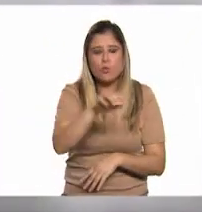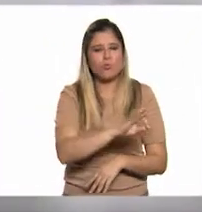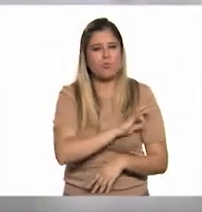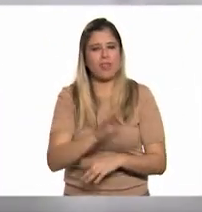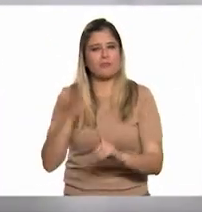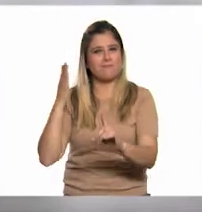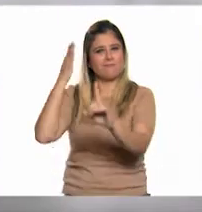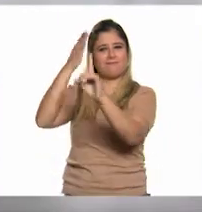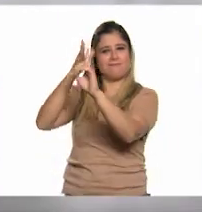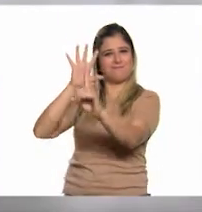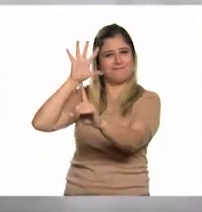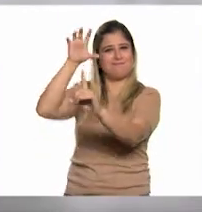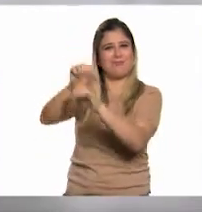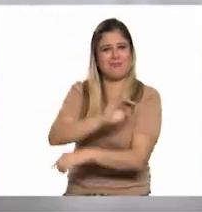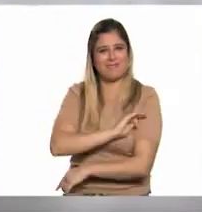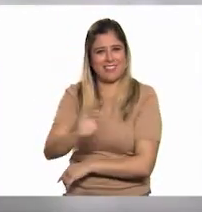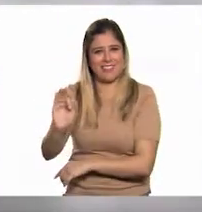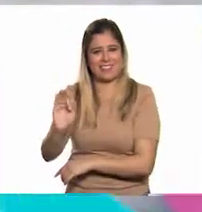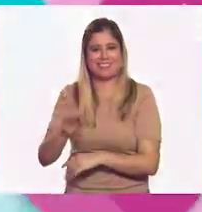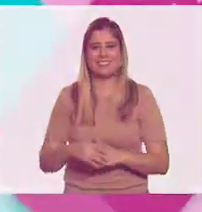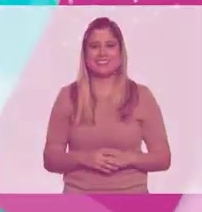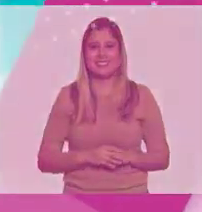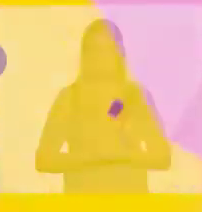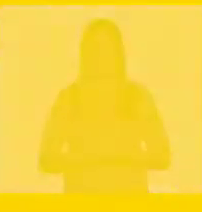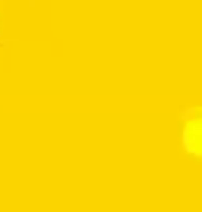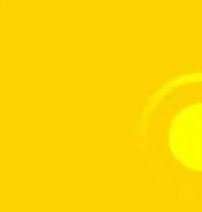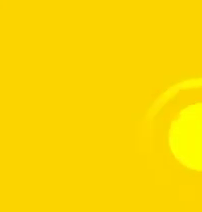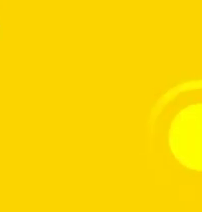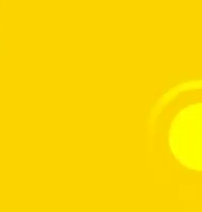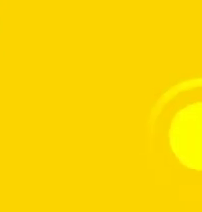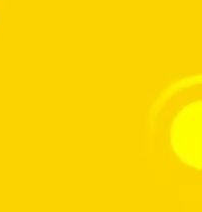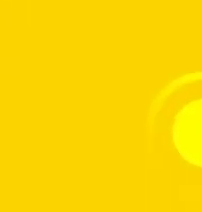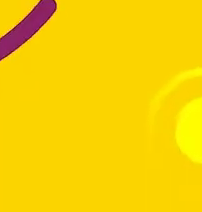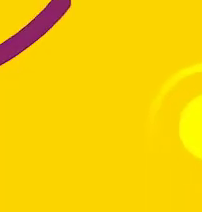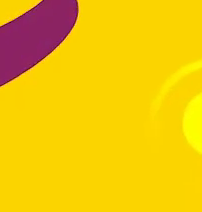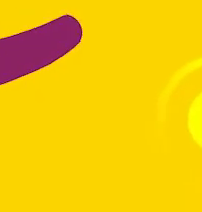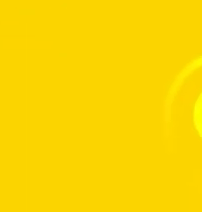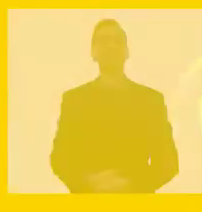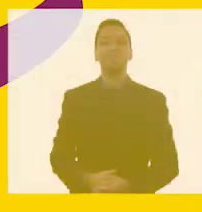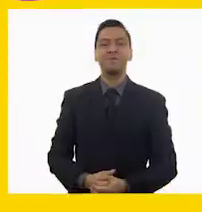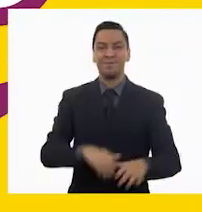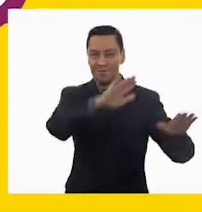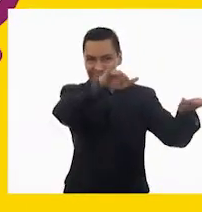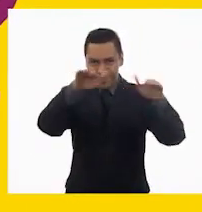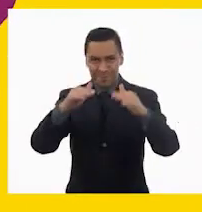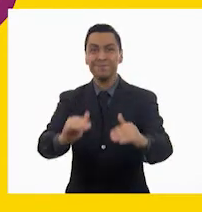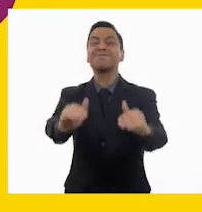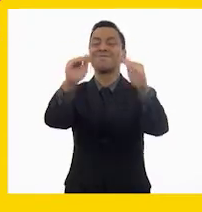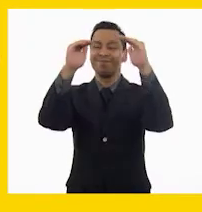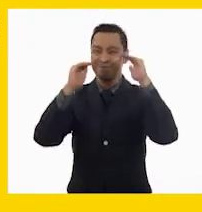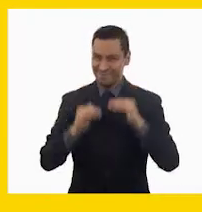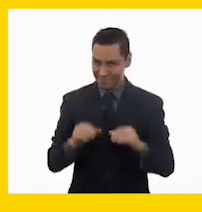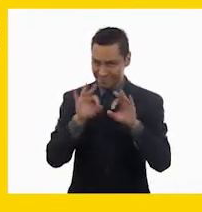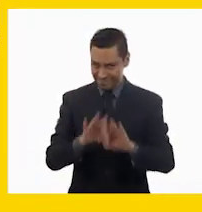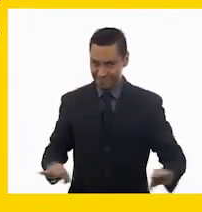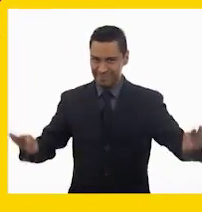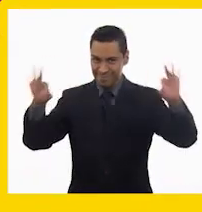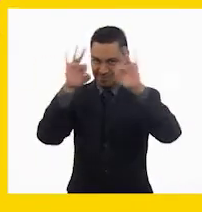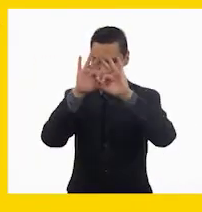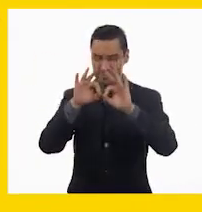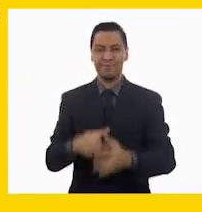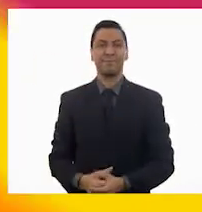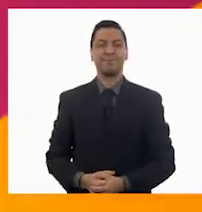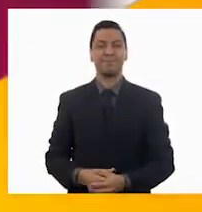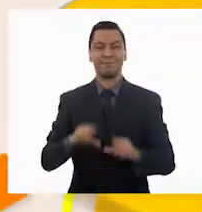solamente tú sabes hasta dónde puedes llegar atención atención a continuación información importante